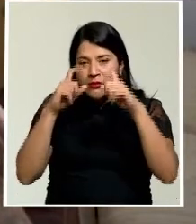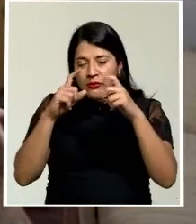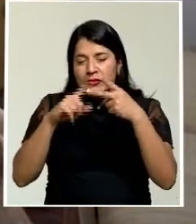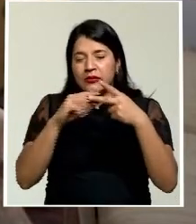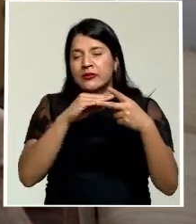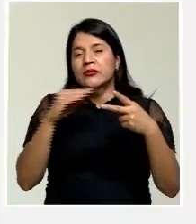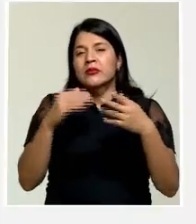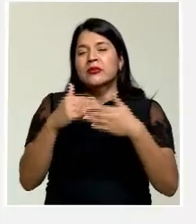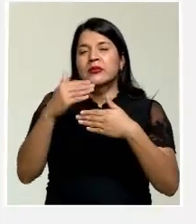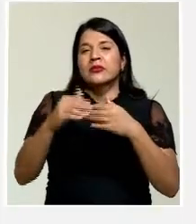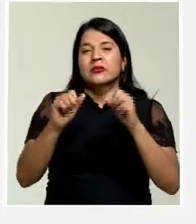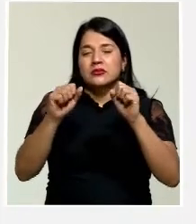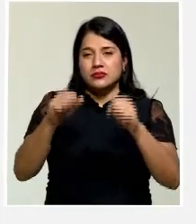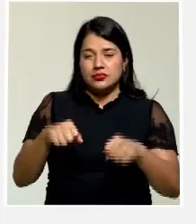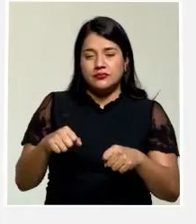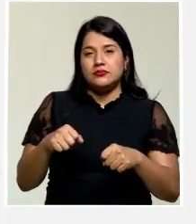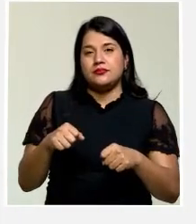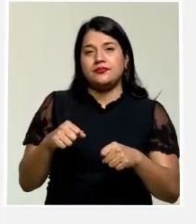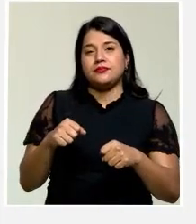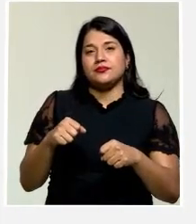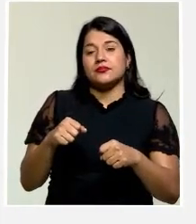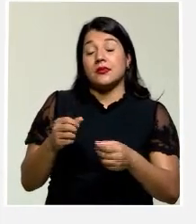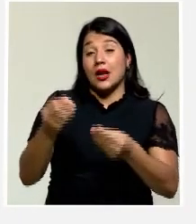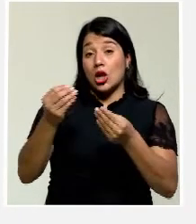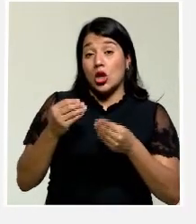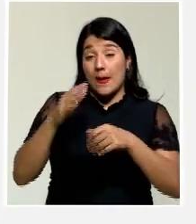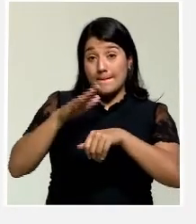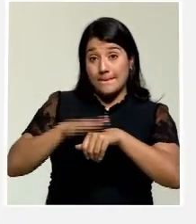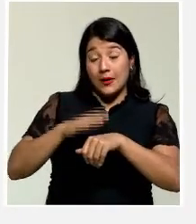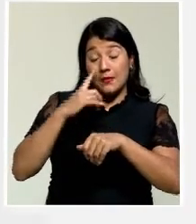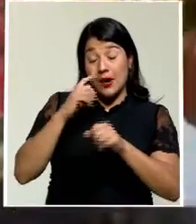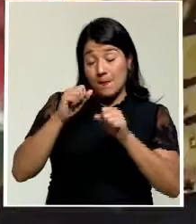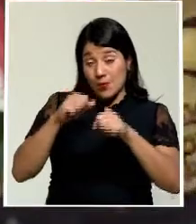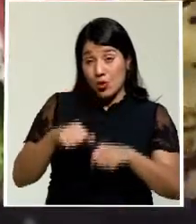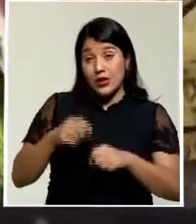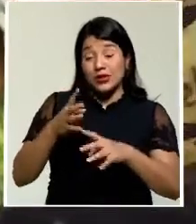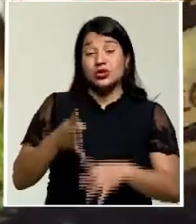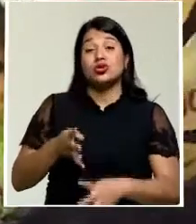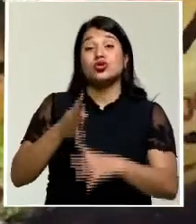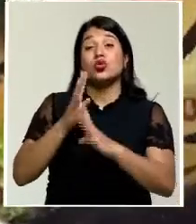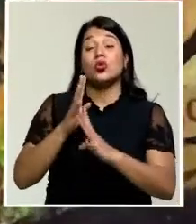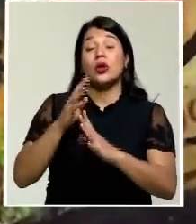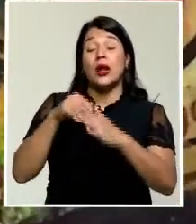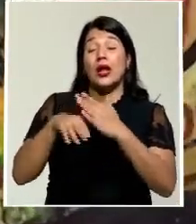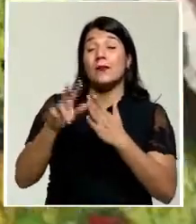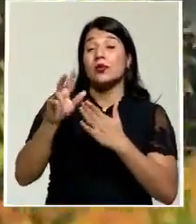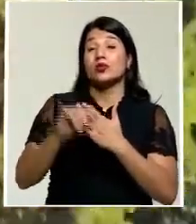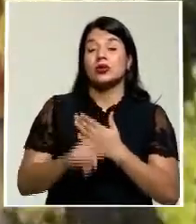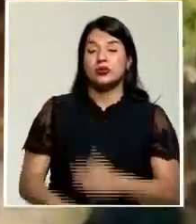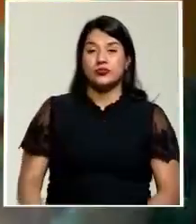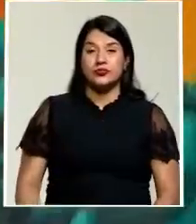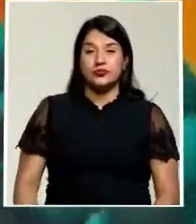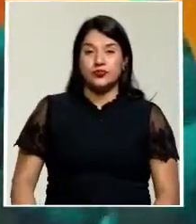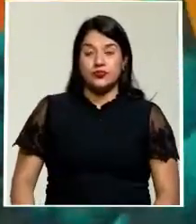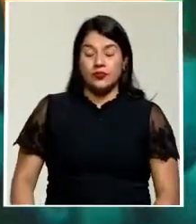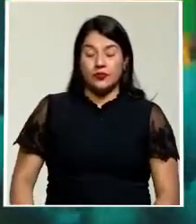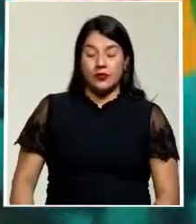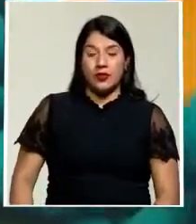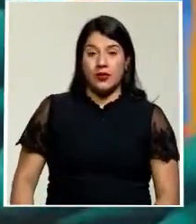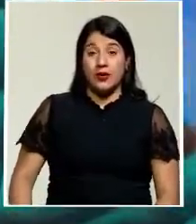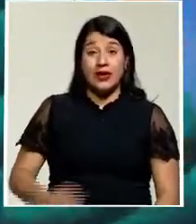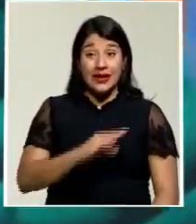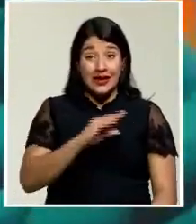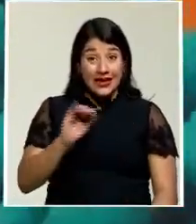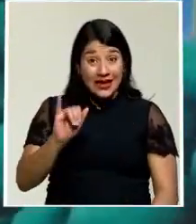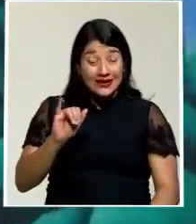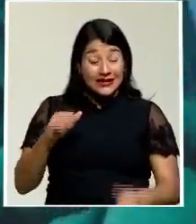posteriormente que nos cedieran los permisos para que pudieran estar en este proyecto. Y eso es uno de los